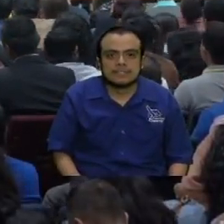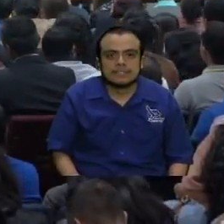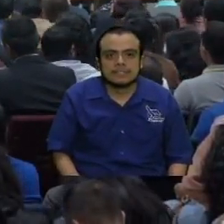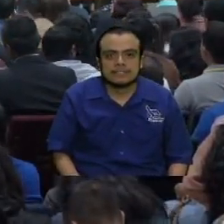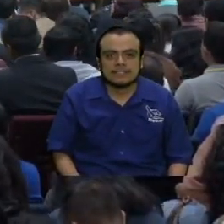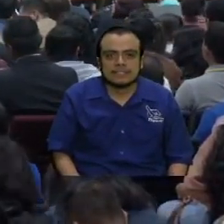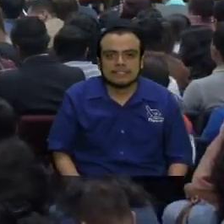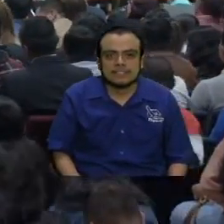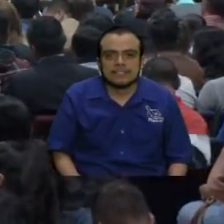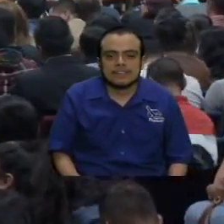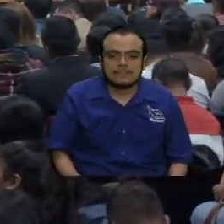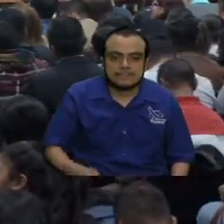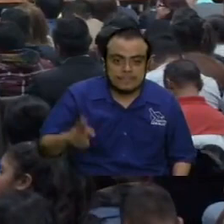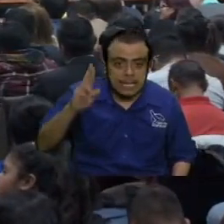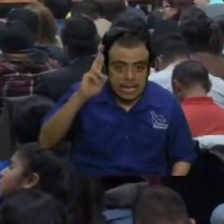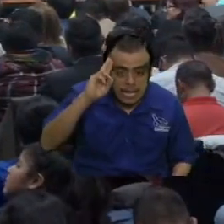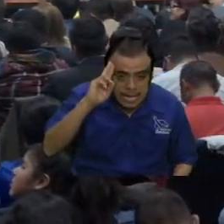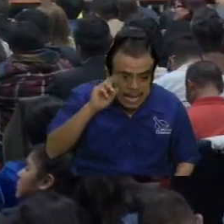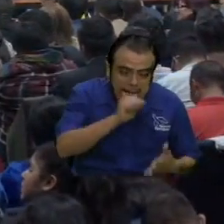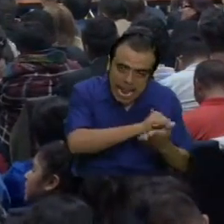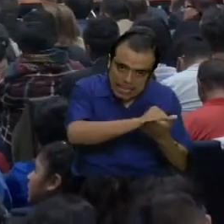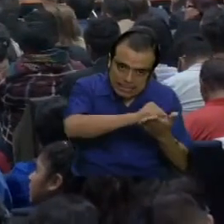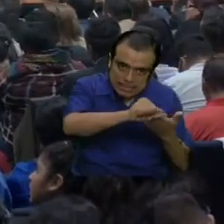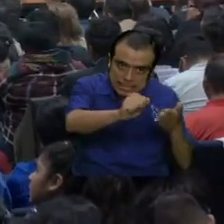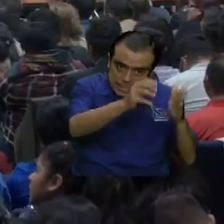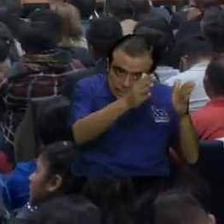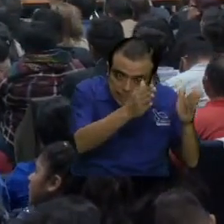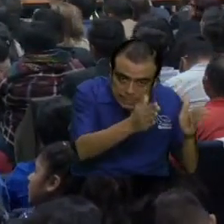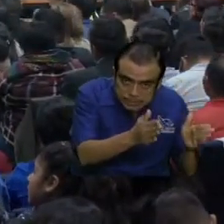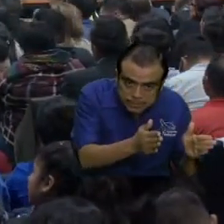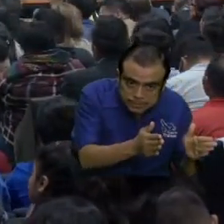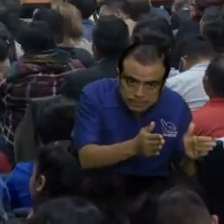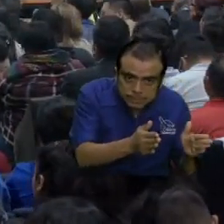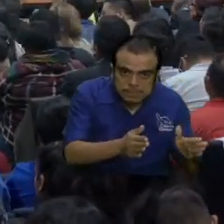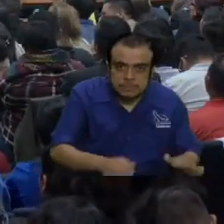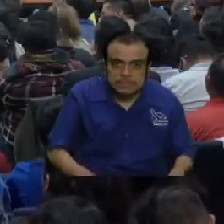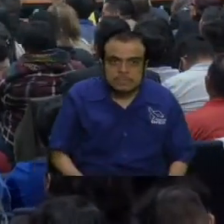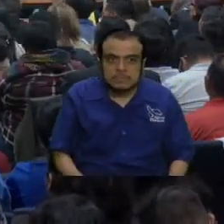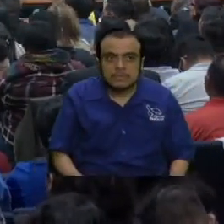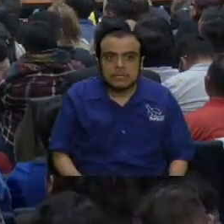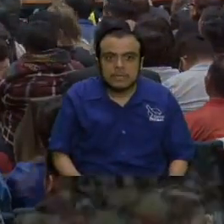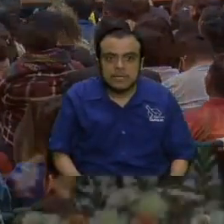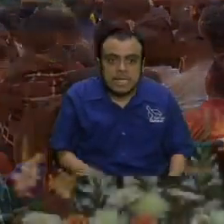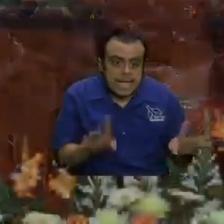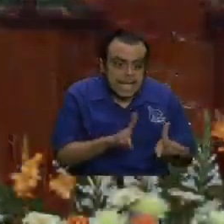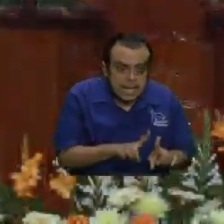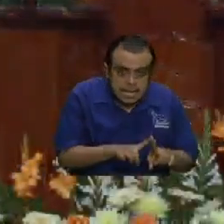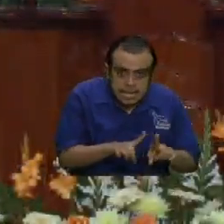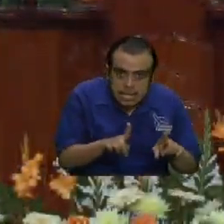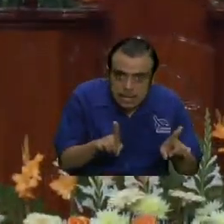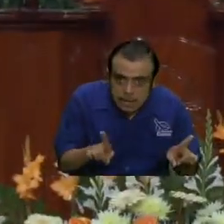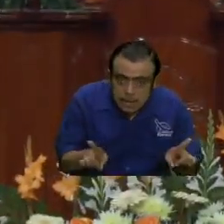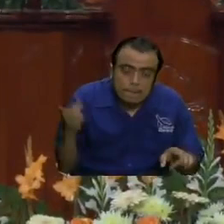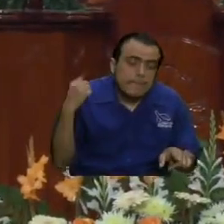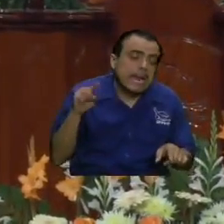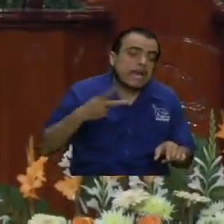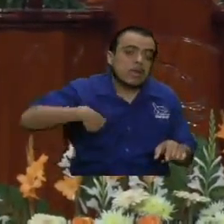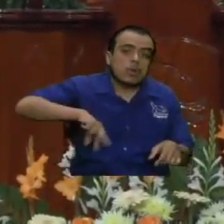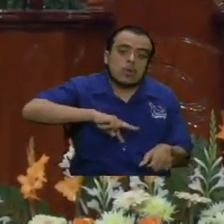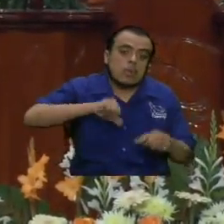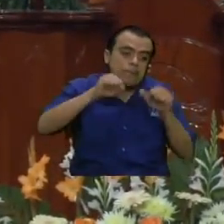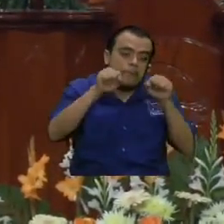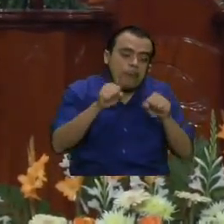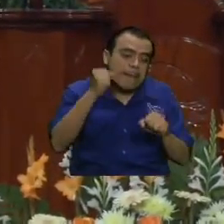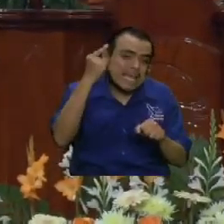Porque recuérdese usted que la santidad está dividida para que nosotros la podamos entender mejor